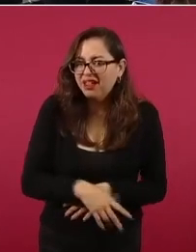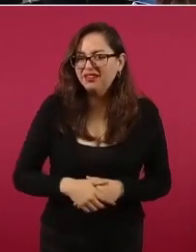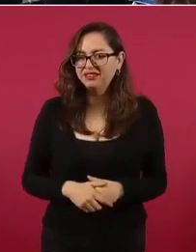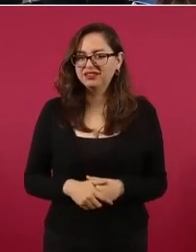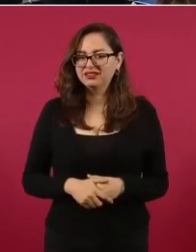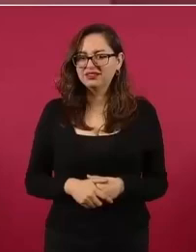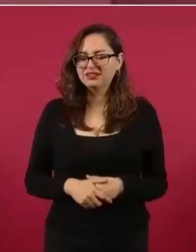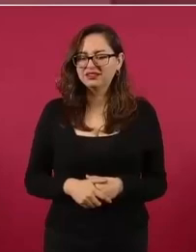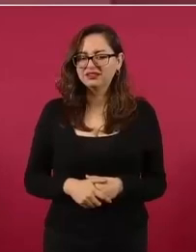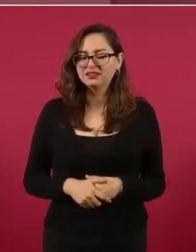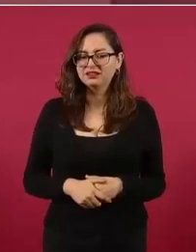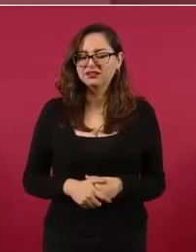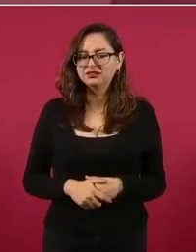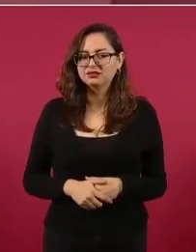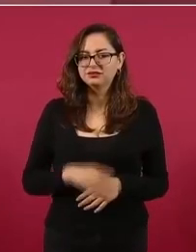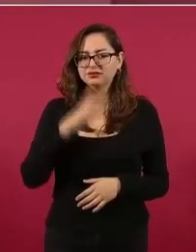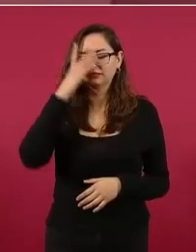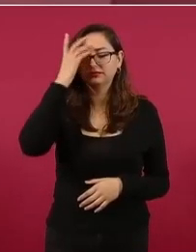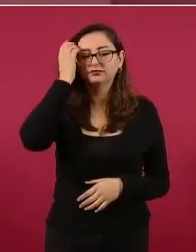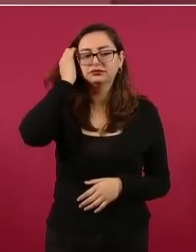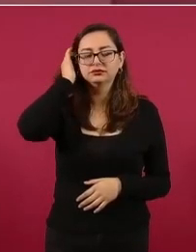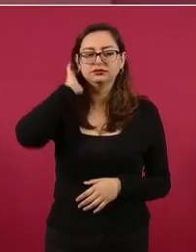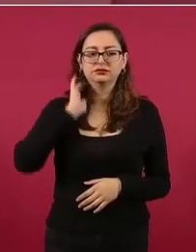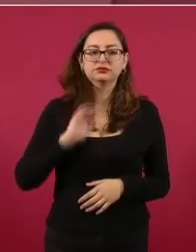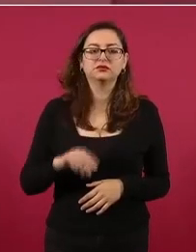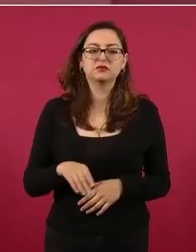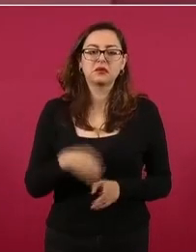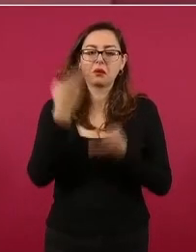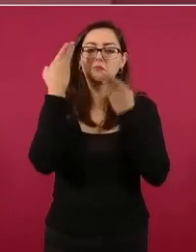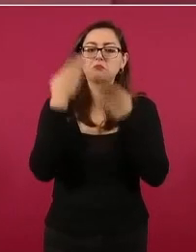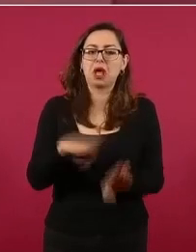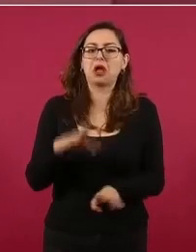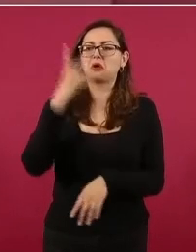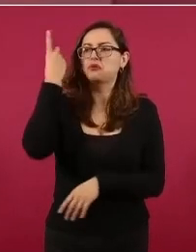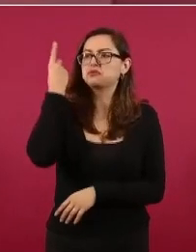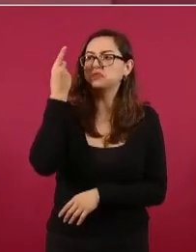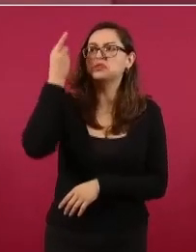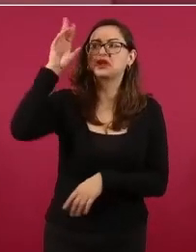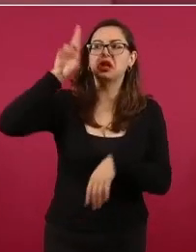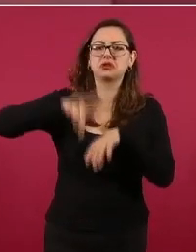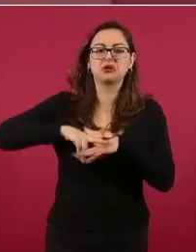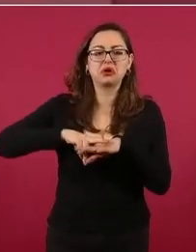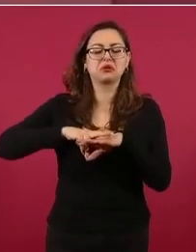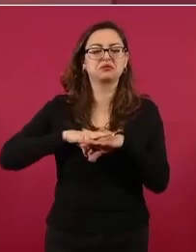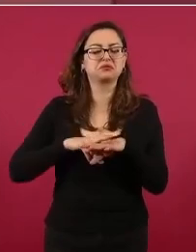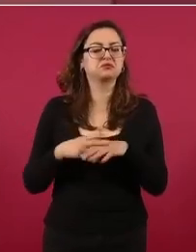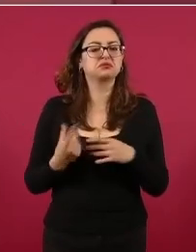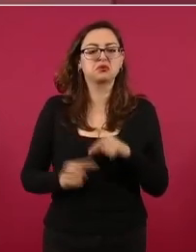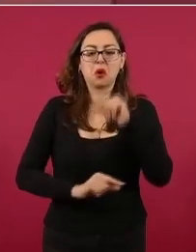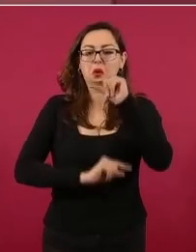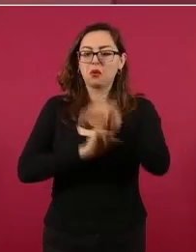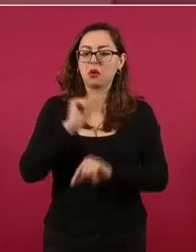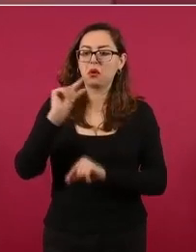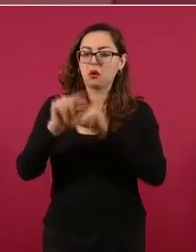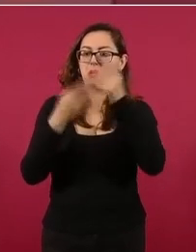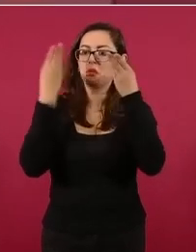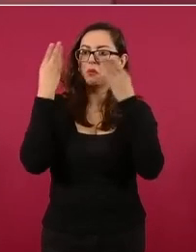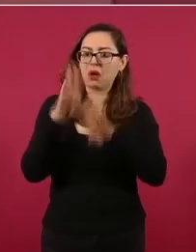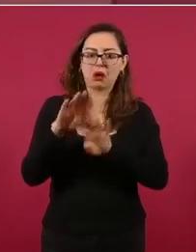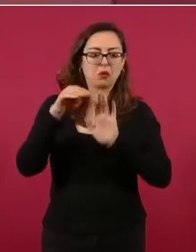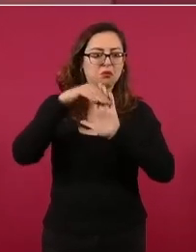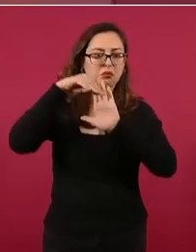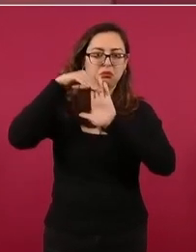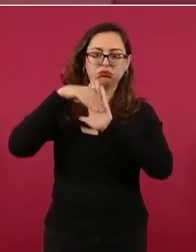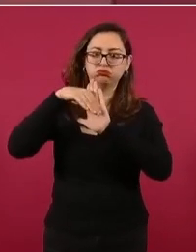Un director de un banco regional o